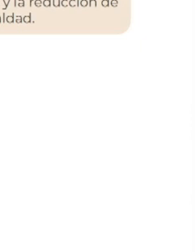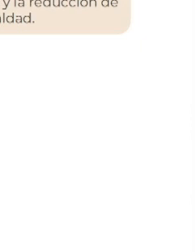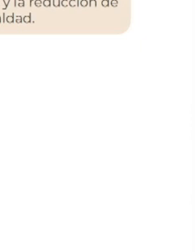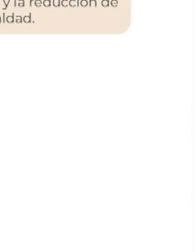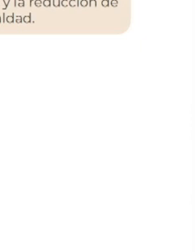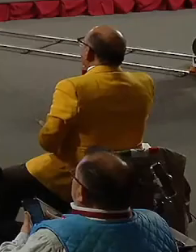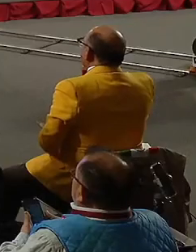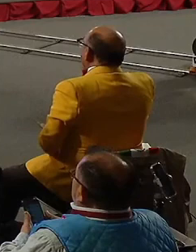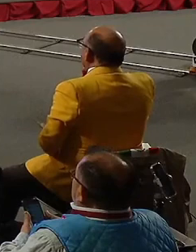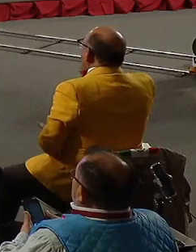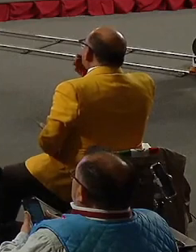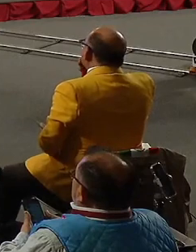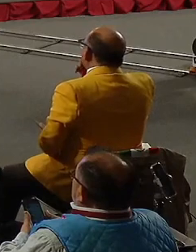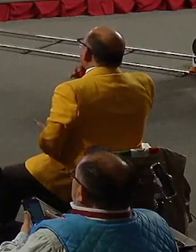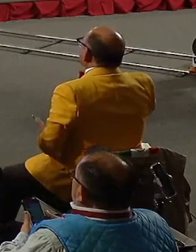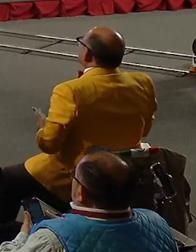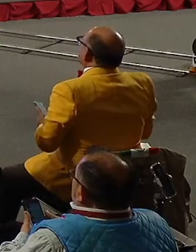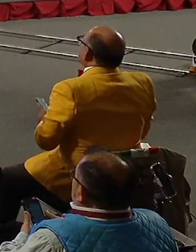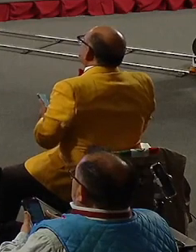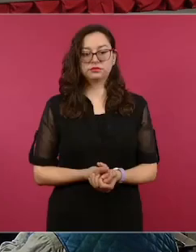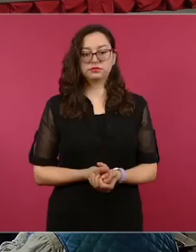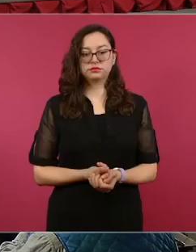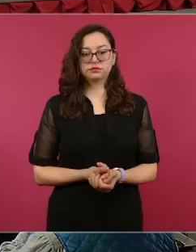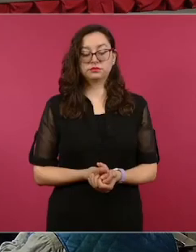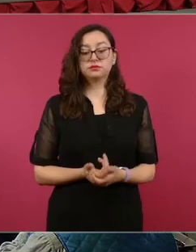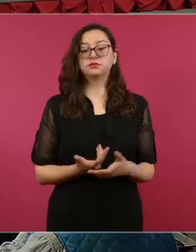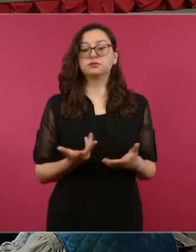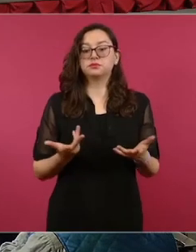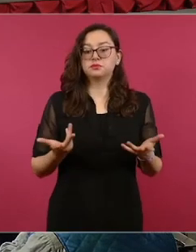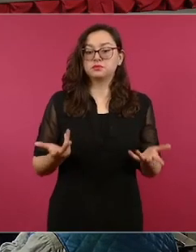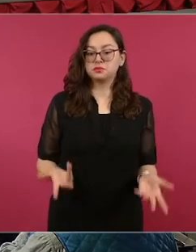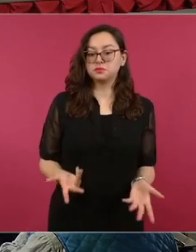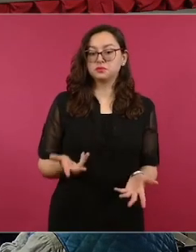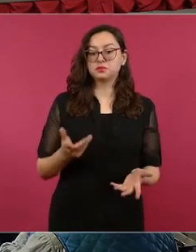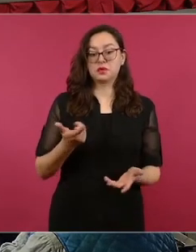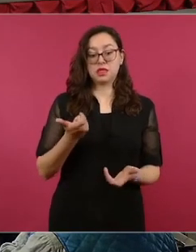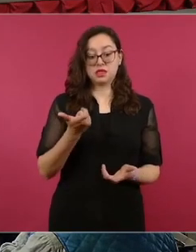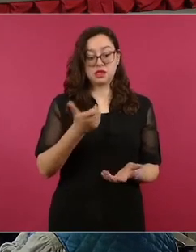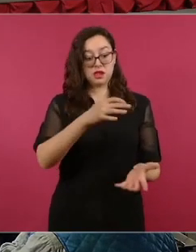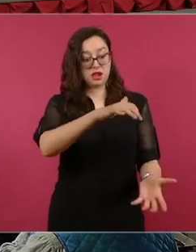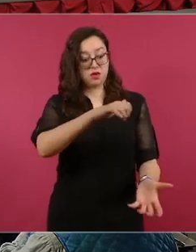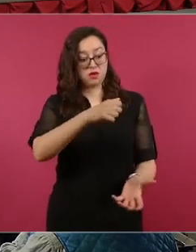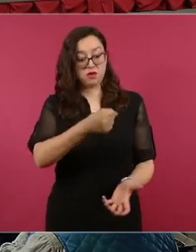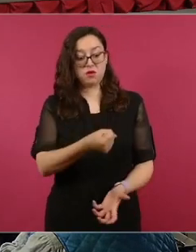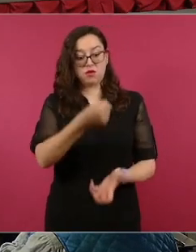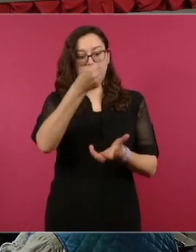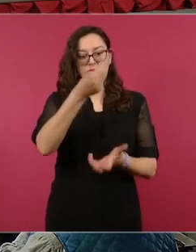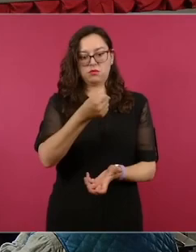ingreso es utilizado para obras públicas y otros programas. Adelante.